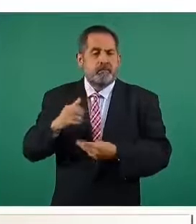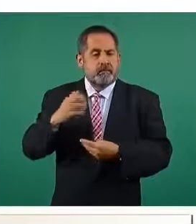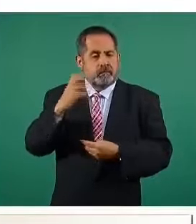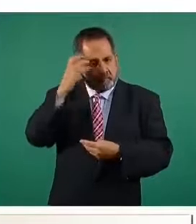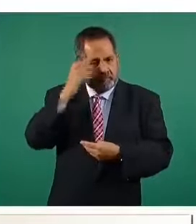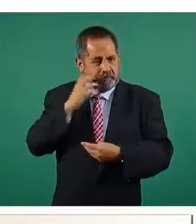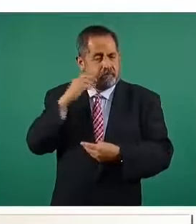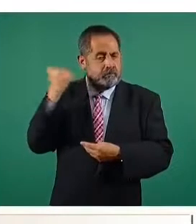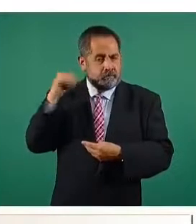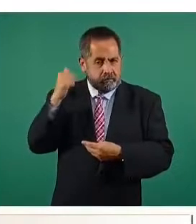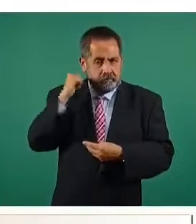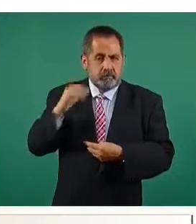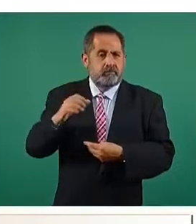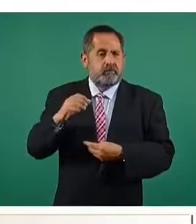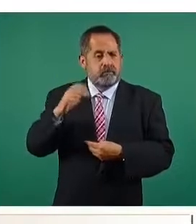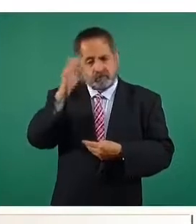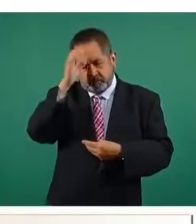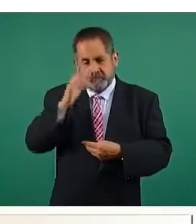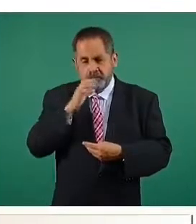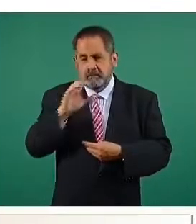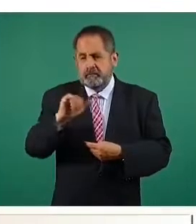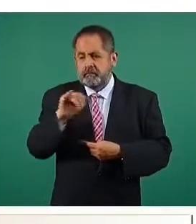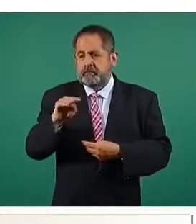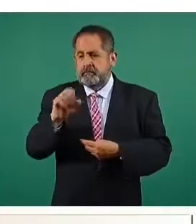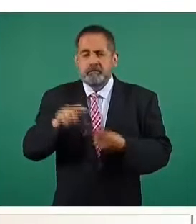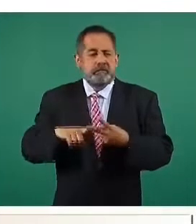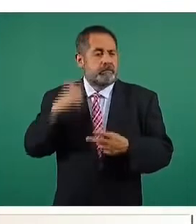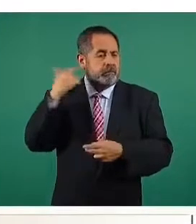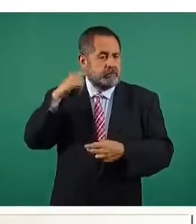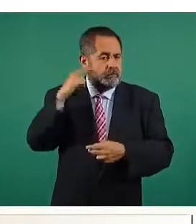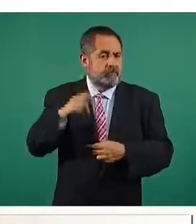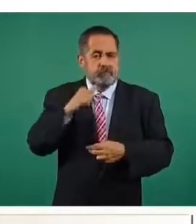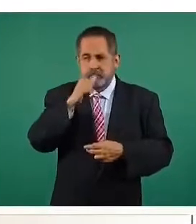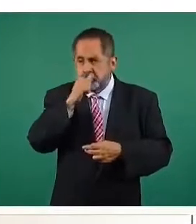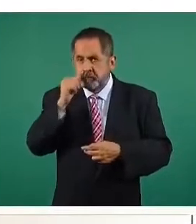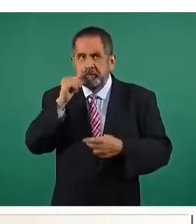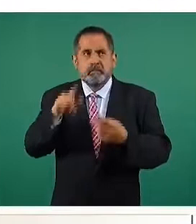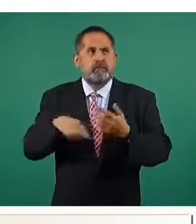Acapulco, Culiacán, Cajeme, Guadalajara, Benito Juárez,